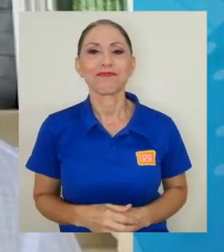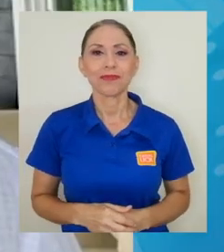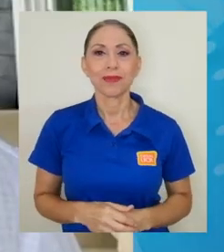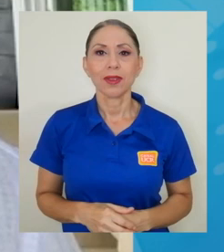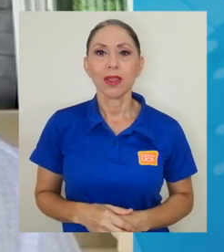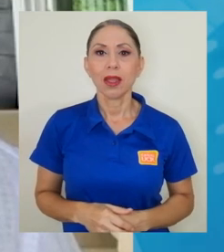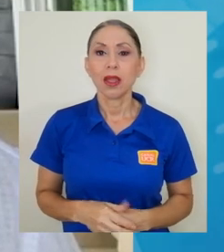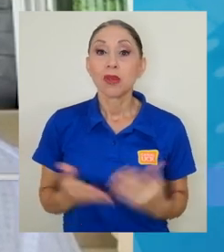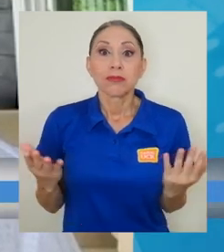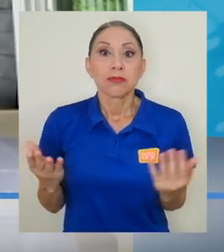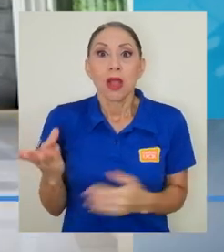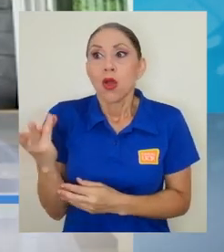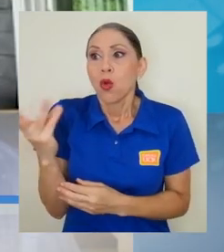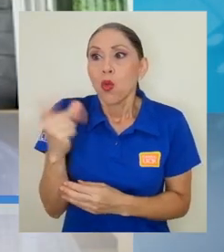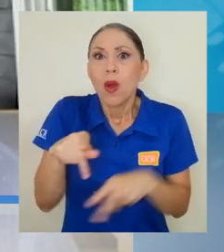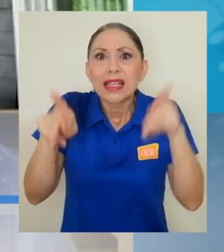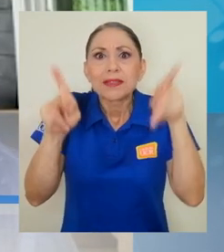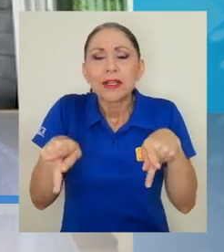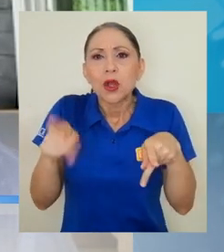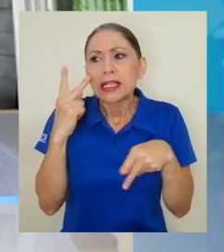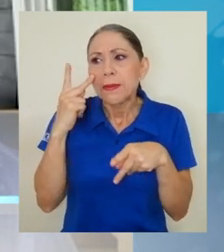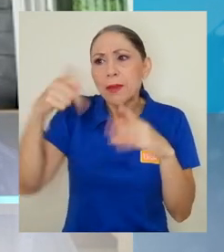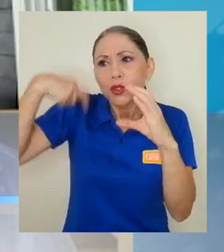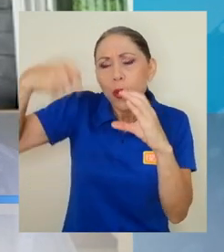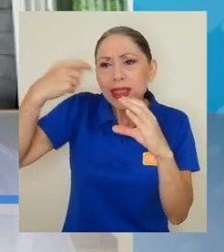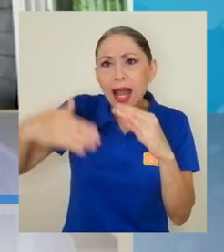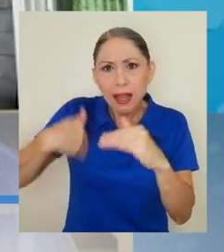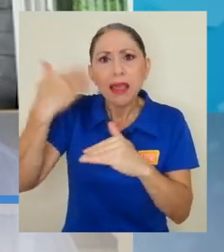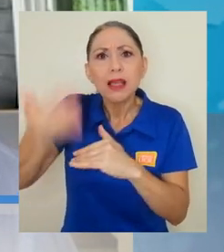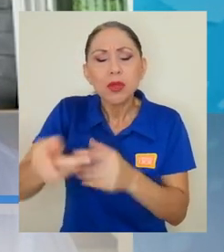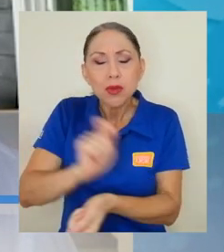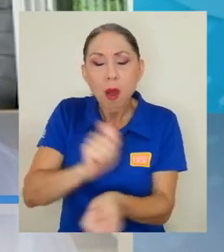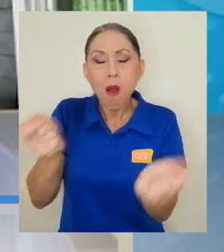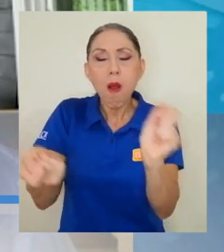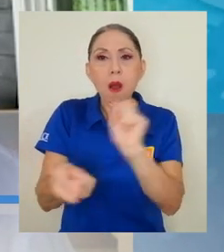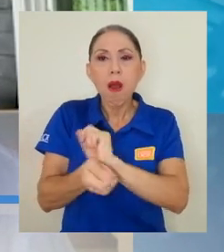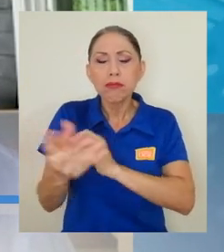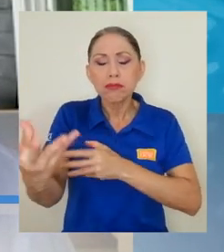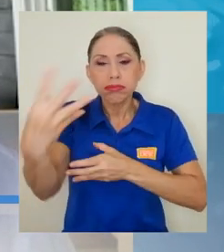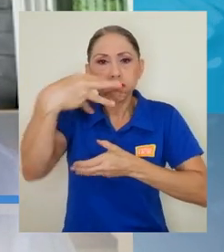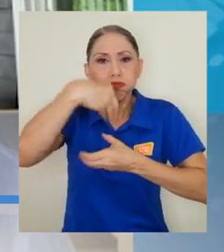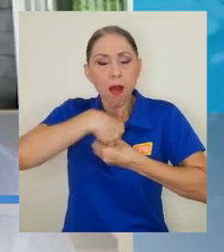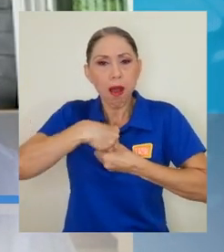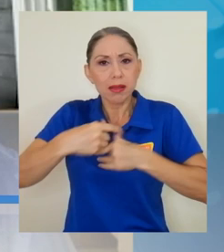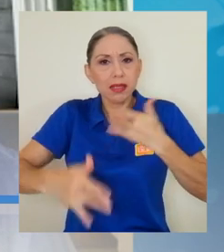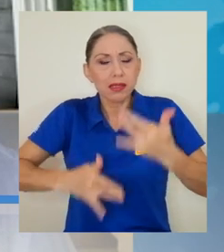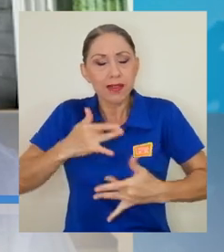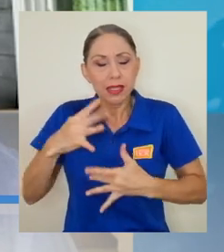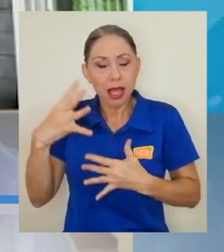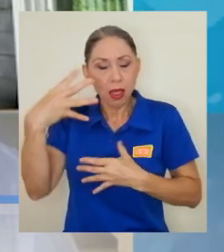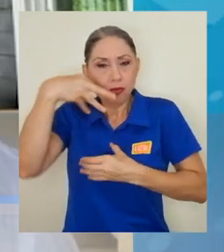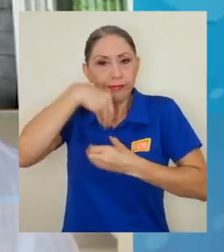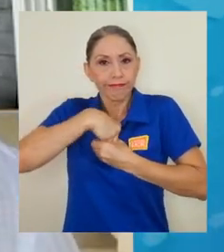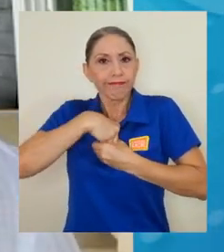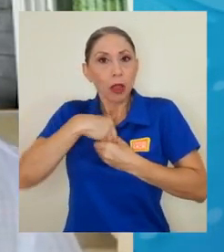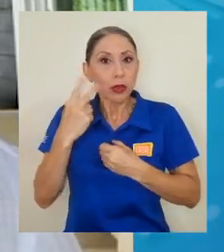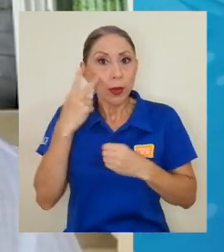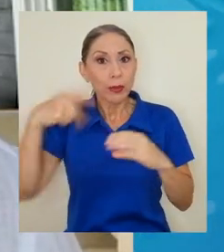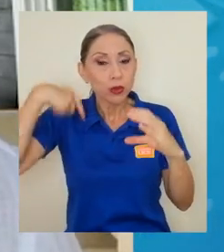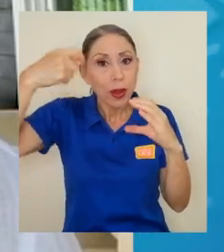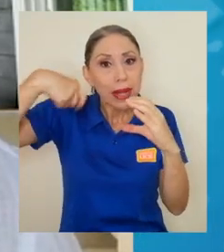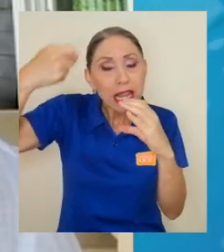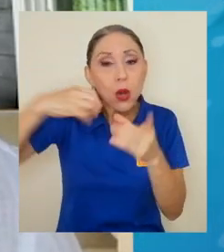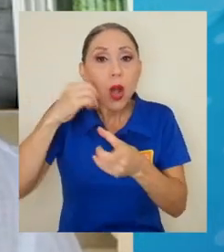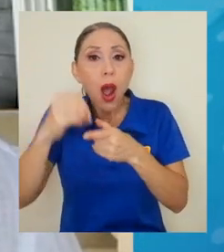¿Cuántos hemos cambiado luego de ver un documental? ¿Cuántos hemos cambiado y nos hemos sensibilizado luego de ver una película o